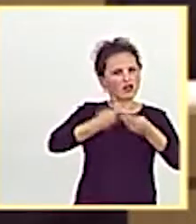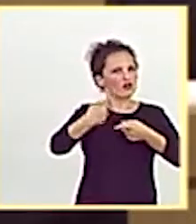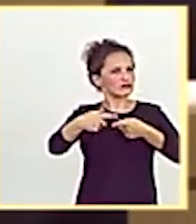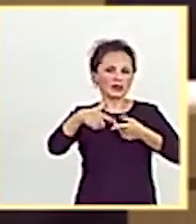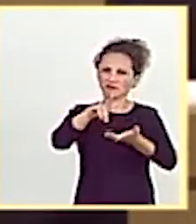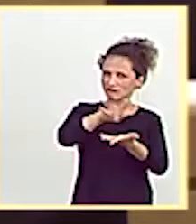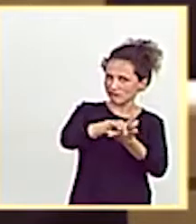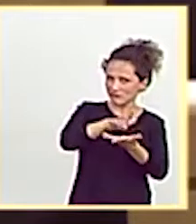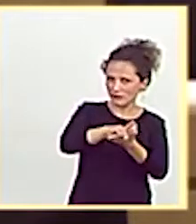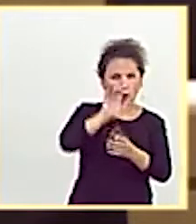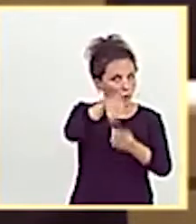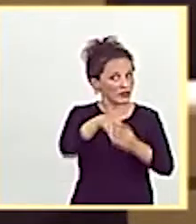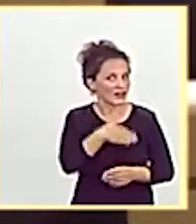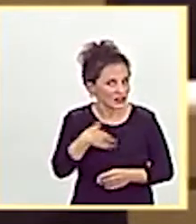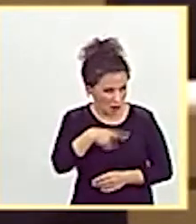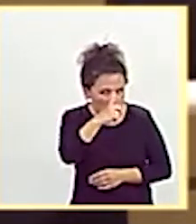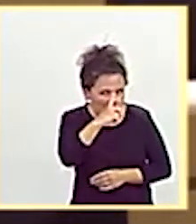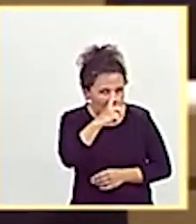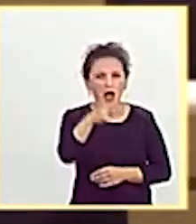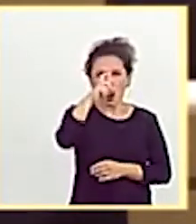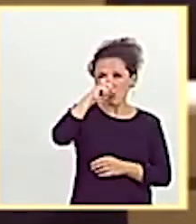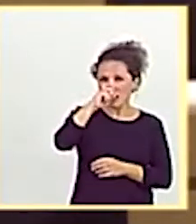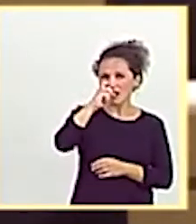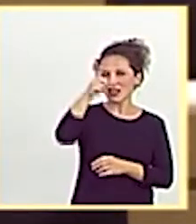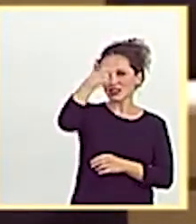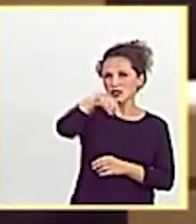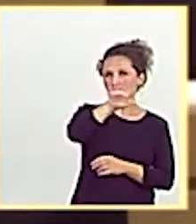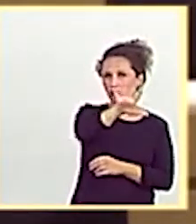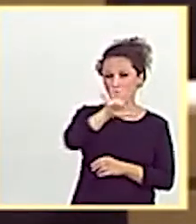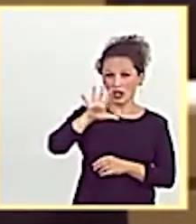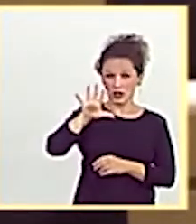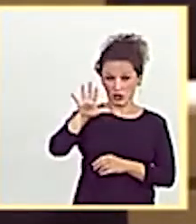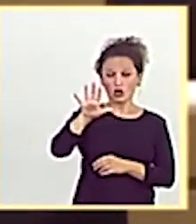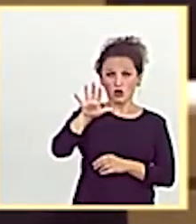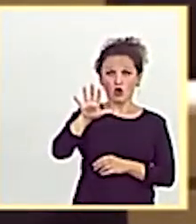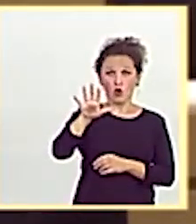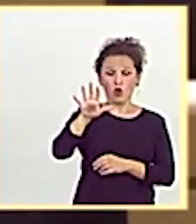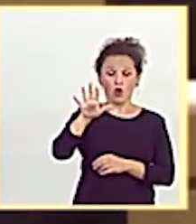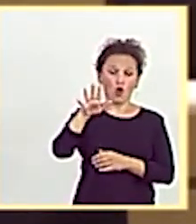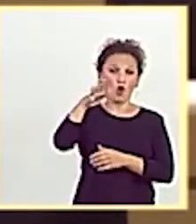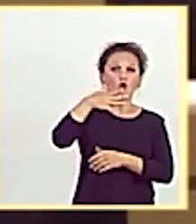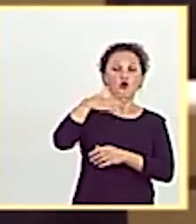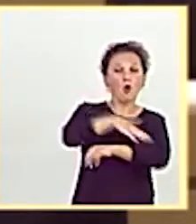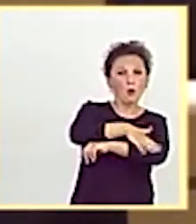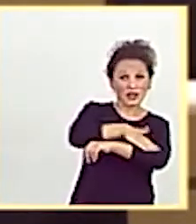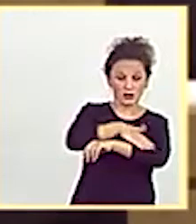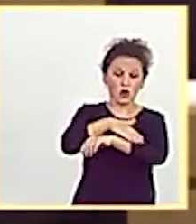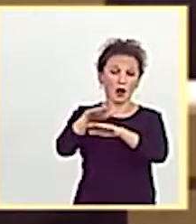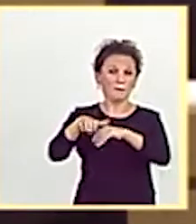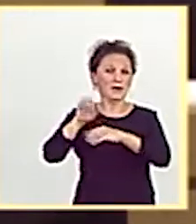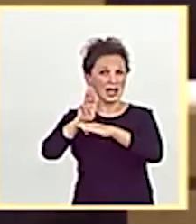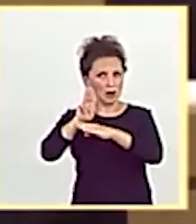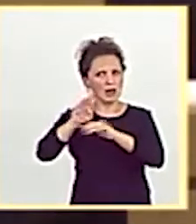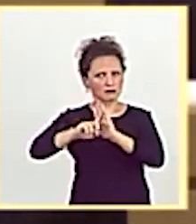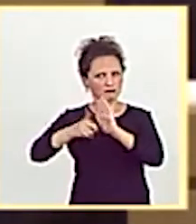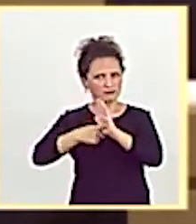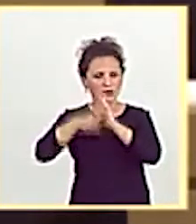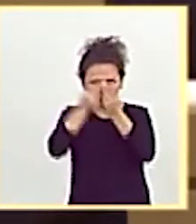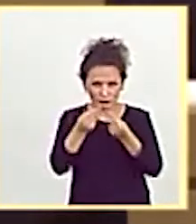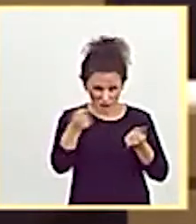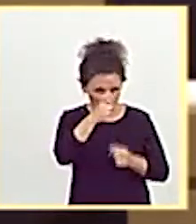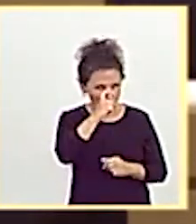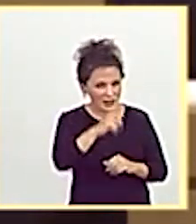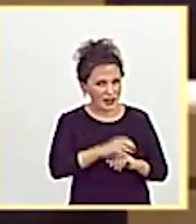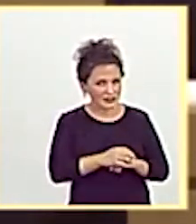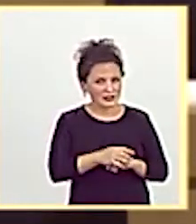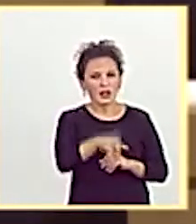votar? ¿Recuerda el 155 que disolvió un Gobierno y un Parlamento legítimos? ¿Recuerda a nuestros líderes